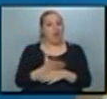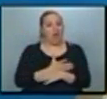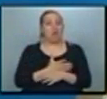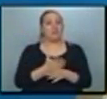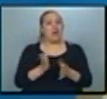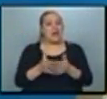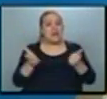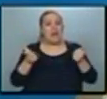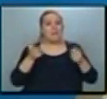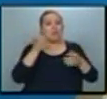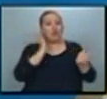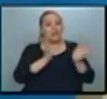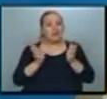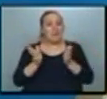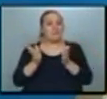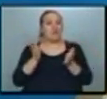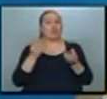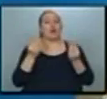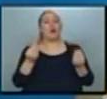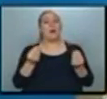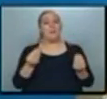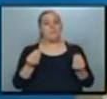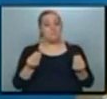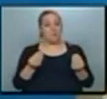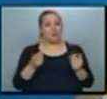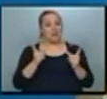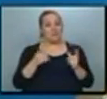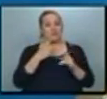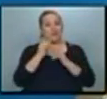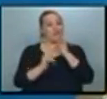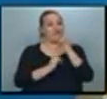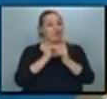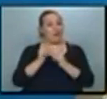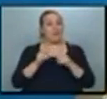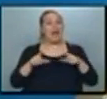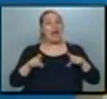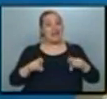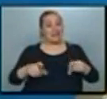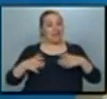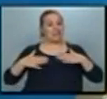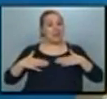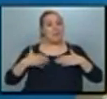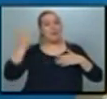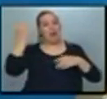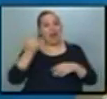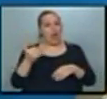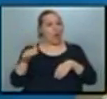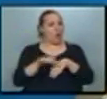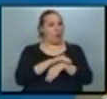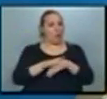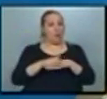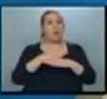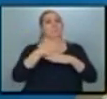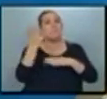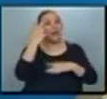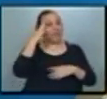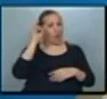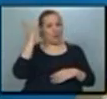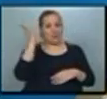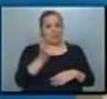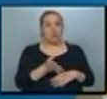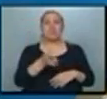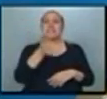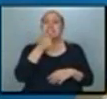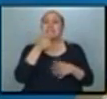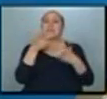rápido al tratamiento, porque, como veíamos en el informe, el cáncer de mama es curable en un porcentaje mayor al 90%, siempre y cuando